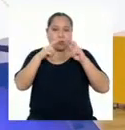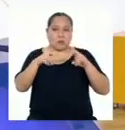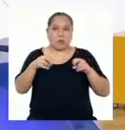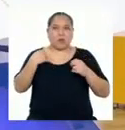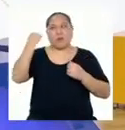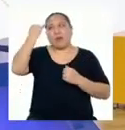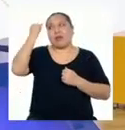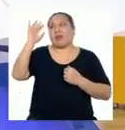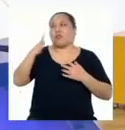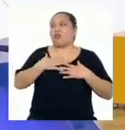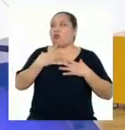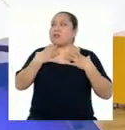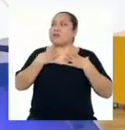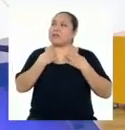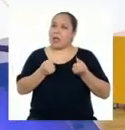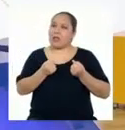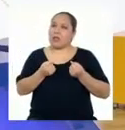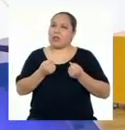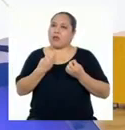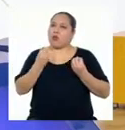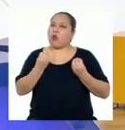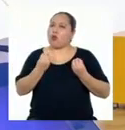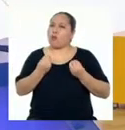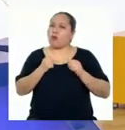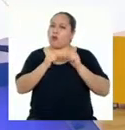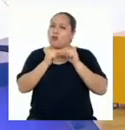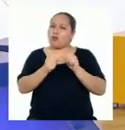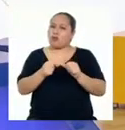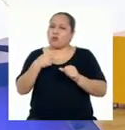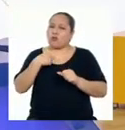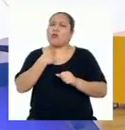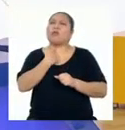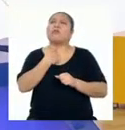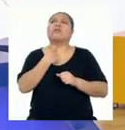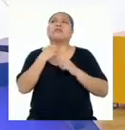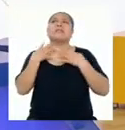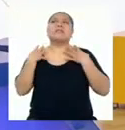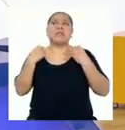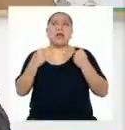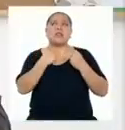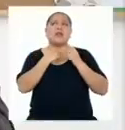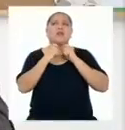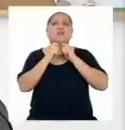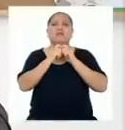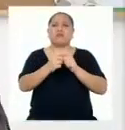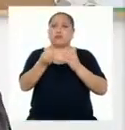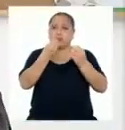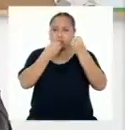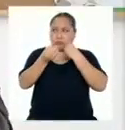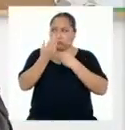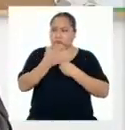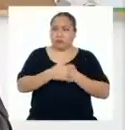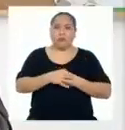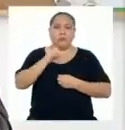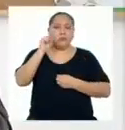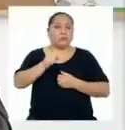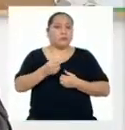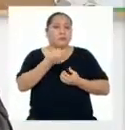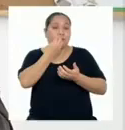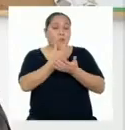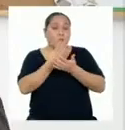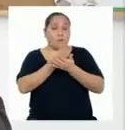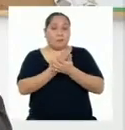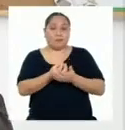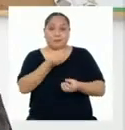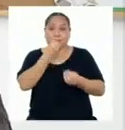que me encuentro sana. ¿Hay alguna forma para mantener saludable la tiroides consumiendo alimentos? Claro. Si llevas una buena